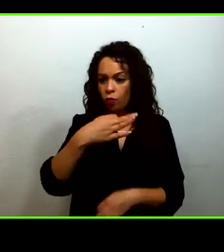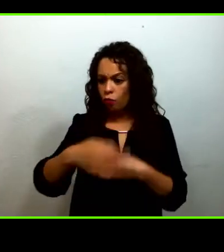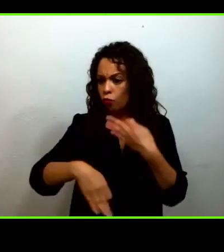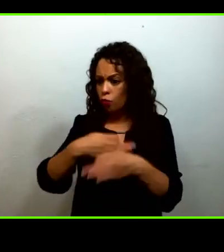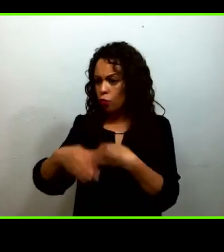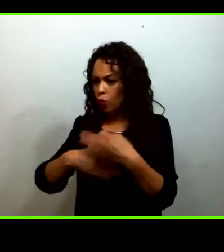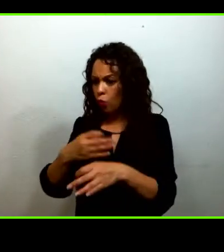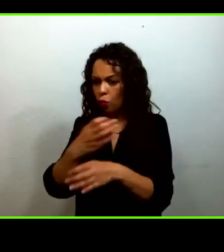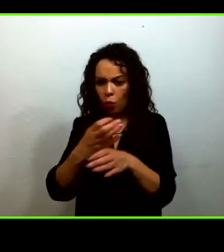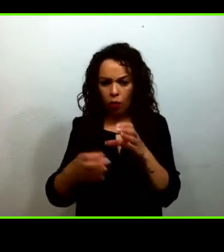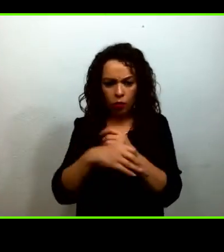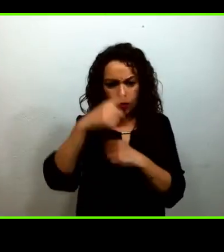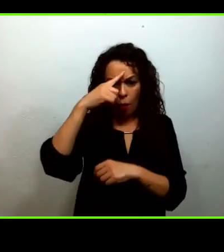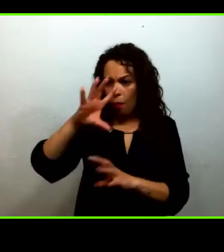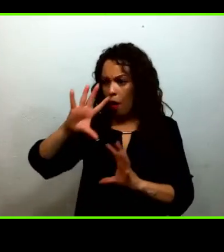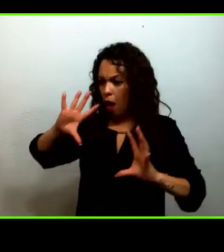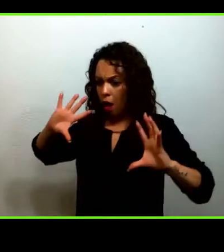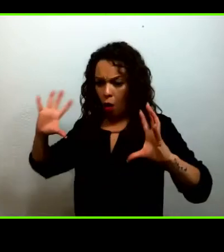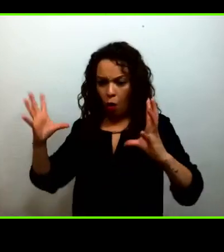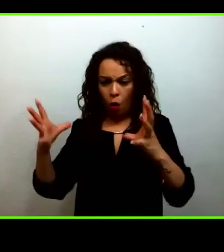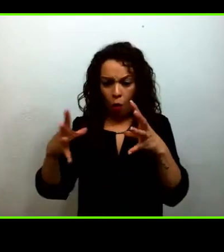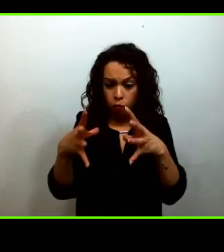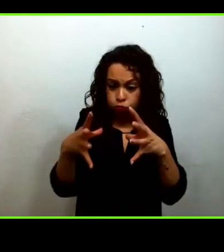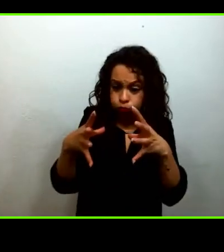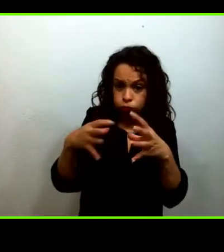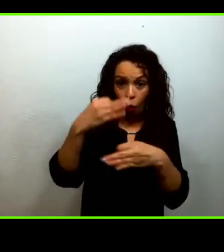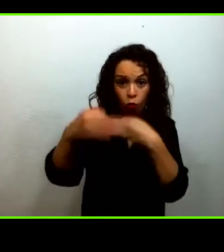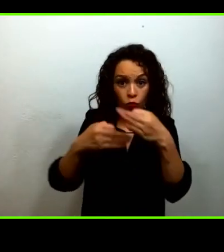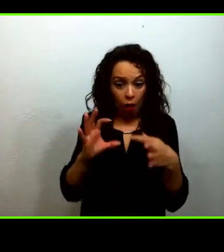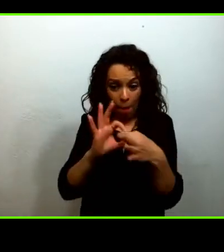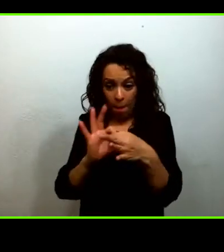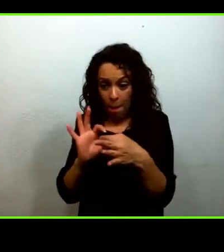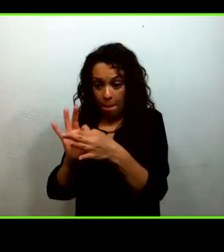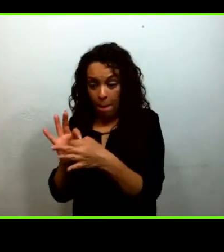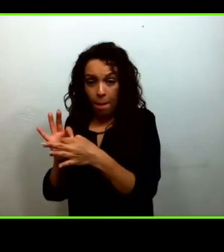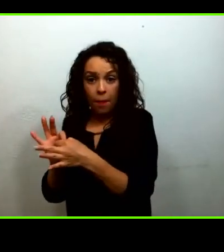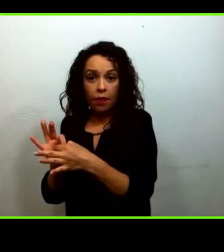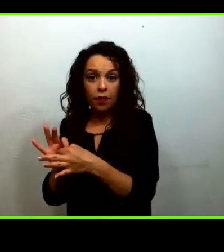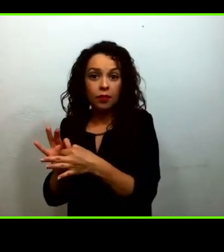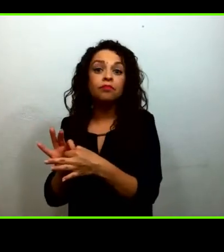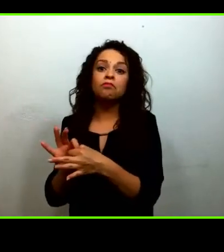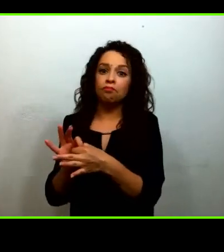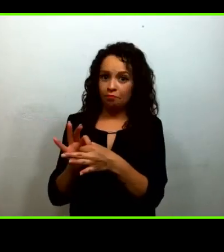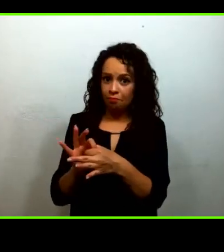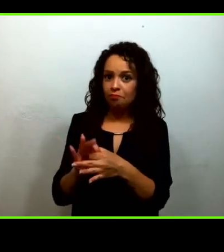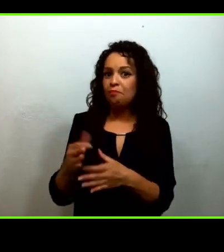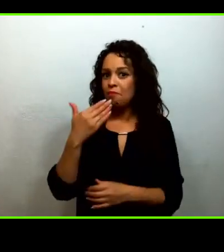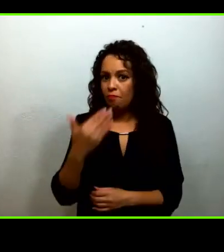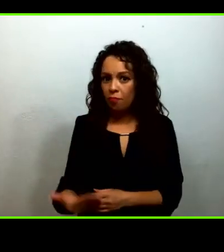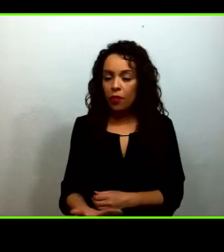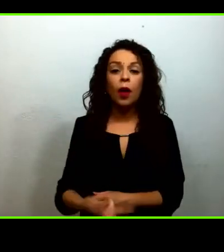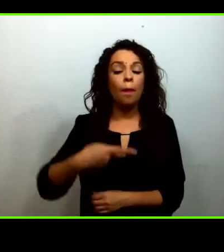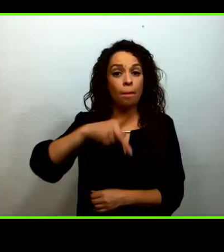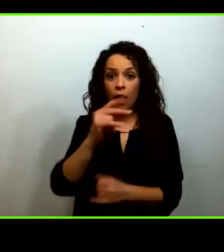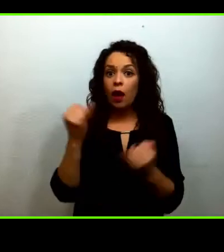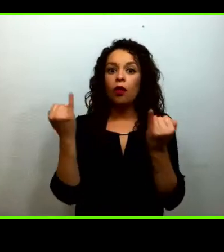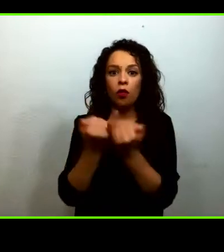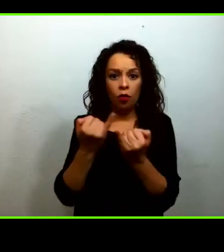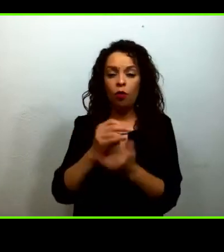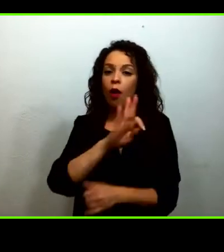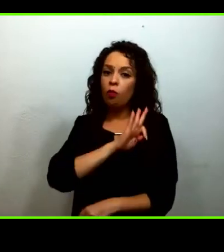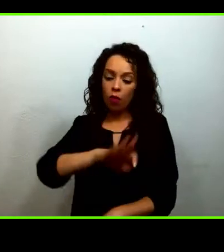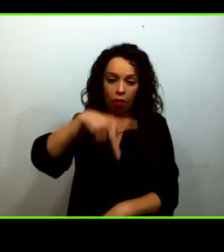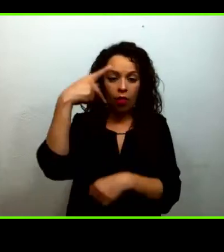globalidad, también estamos en un gran riesgo de desaparecer como especie, porque somos los seres humanos los que estamos